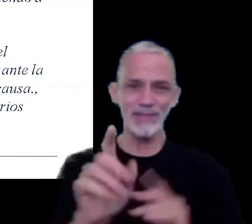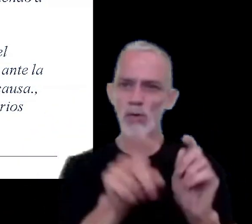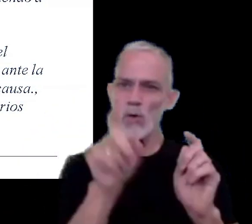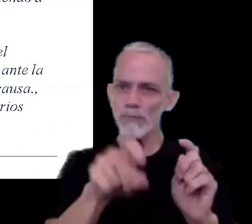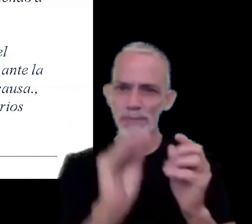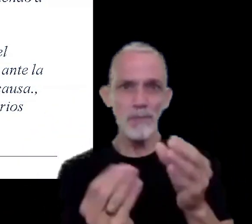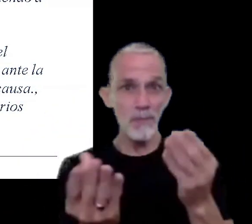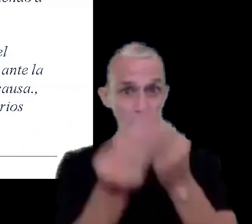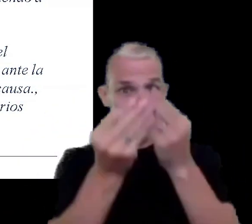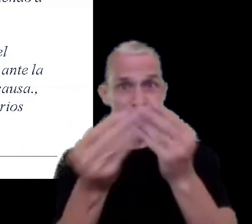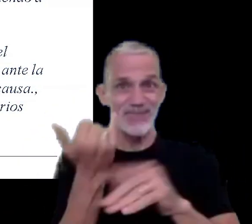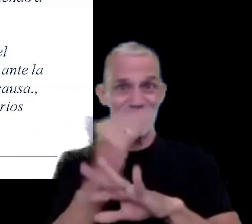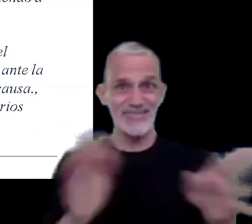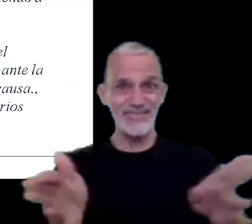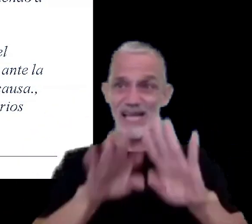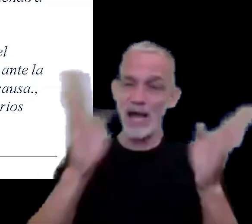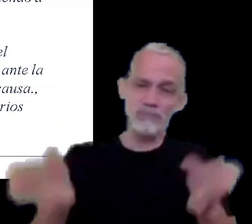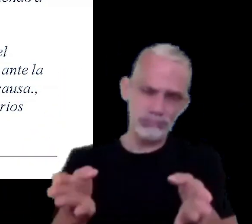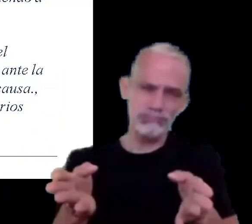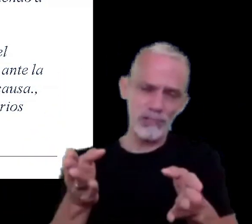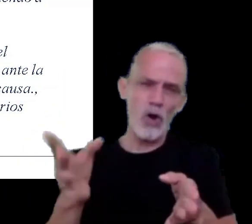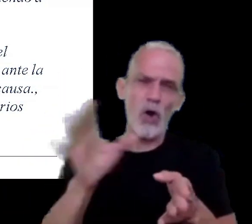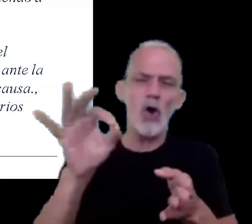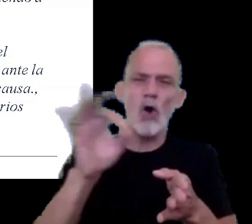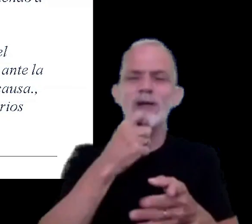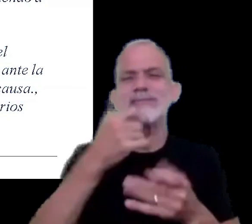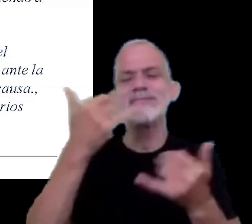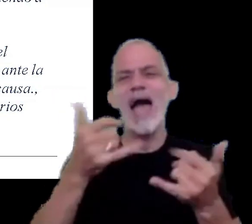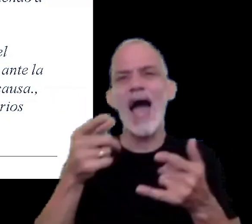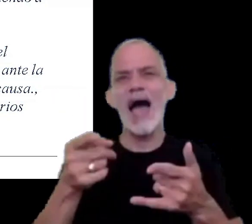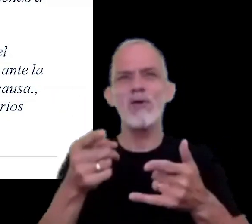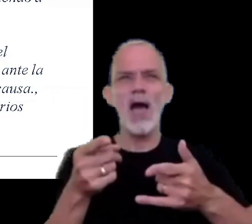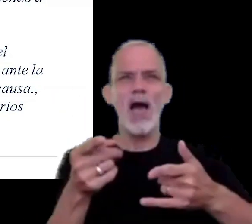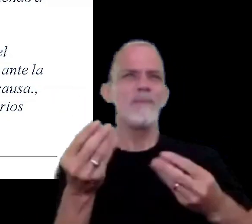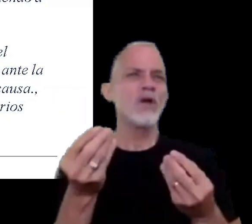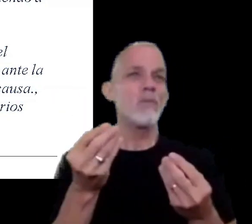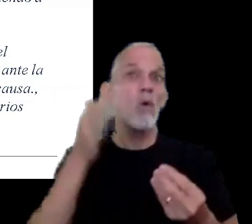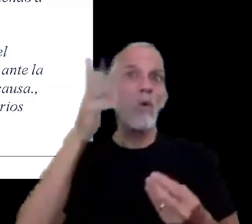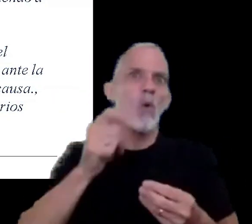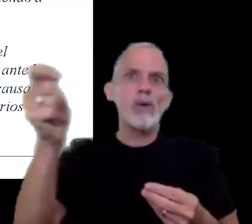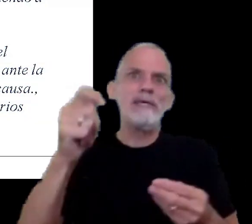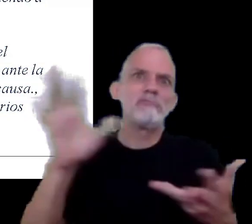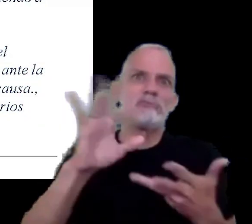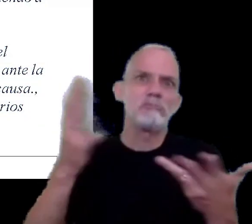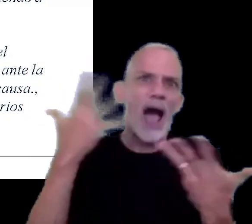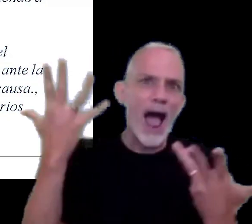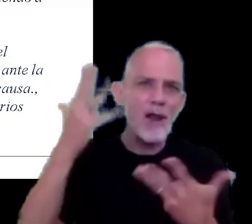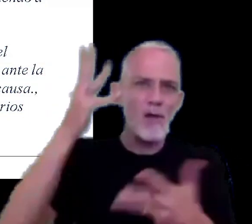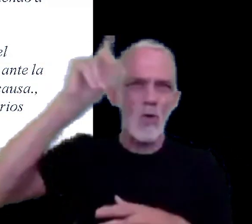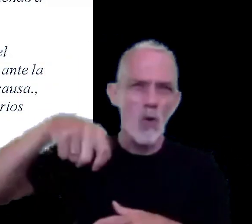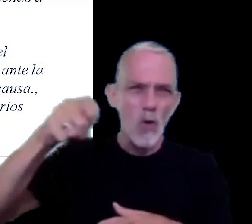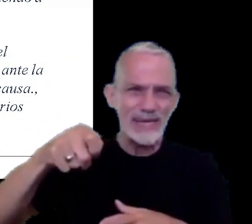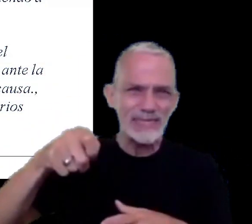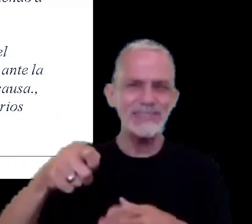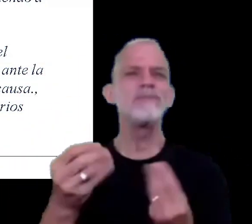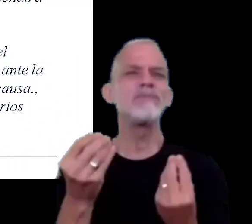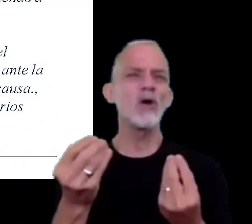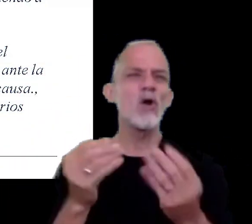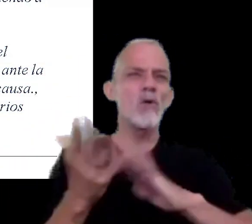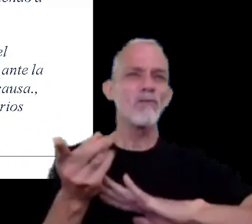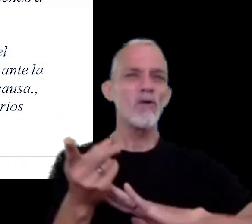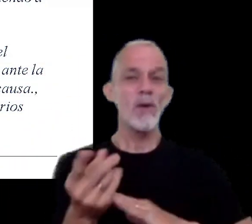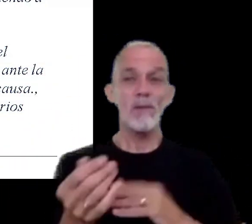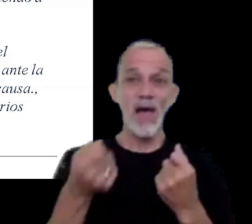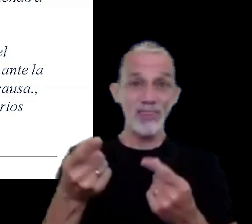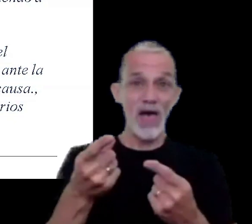administrativa o si estamos frente a una instancia judicial o contenciosa se va a acreditar